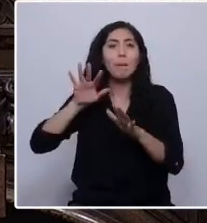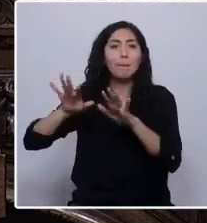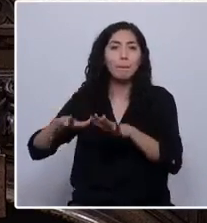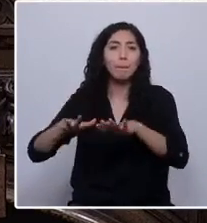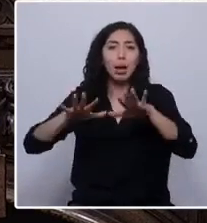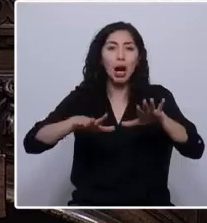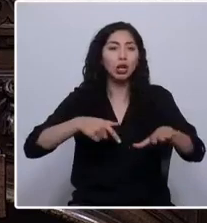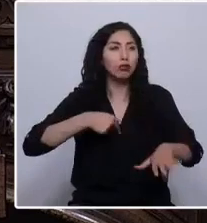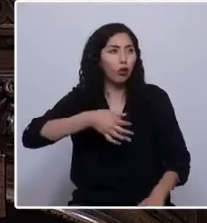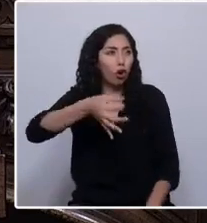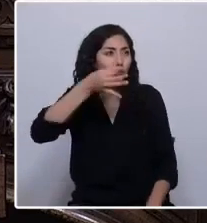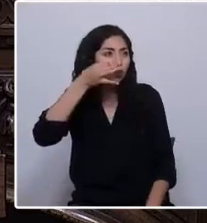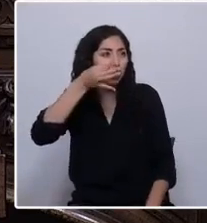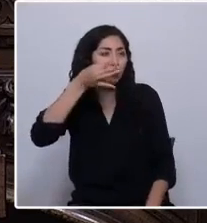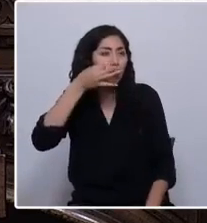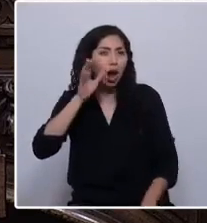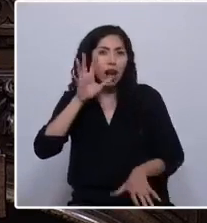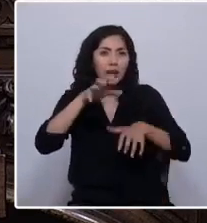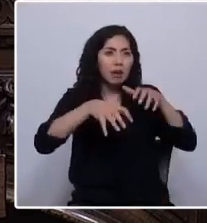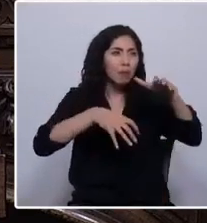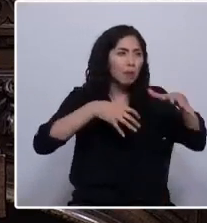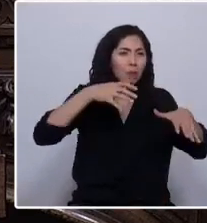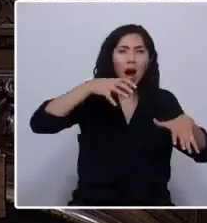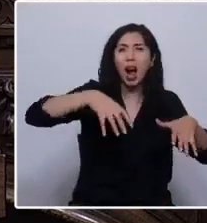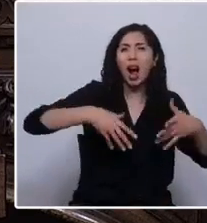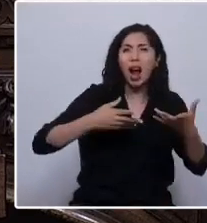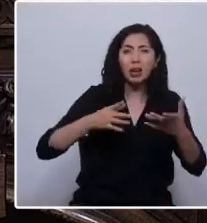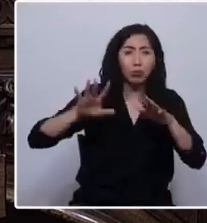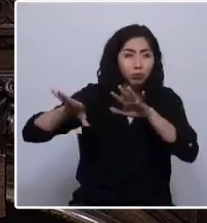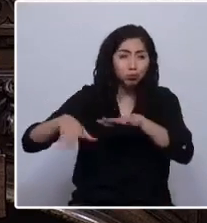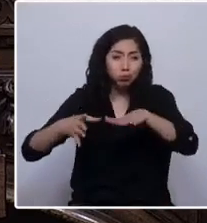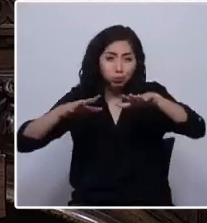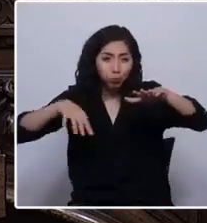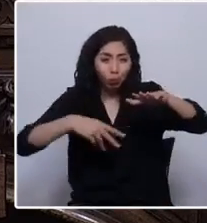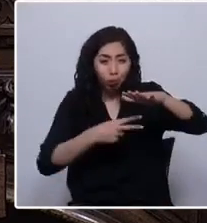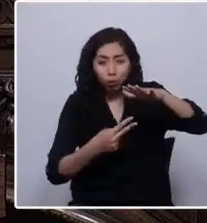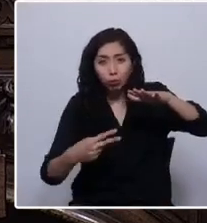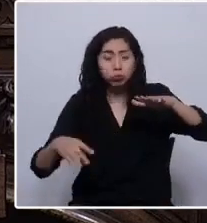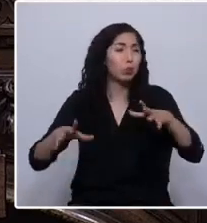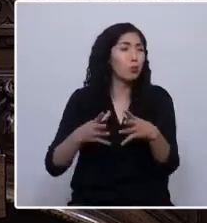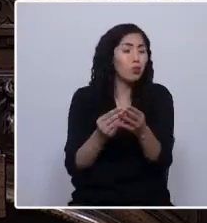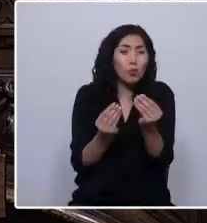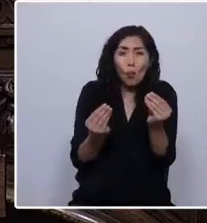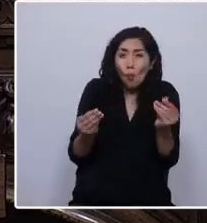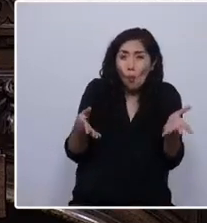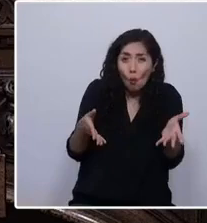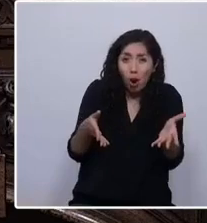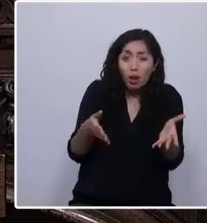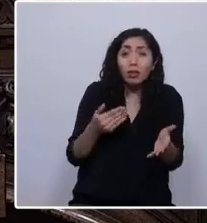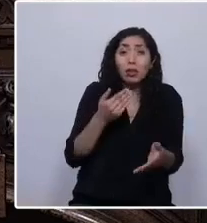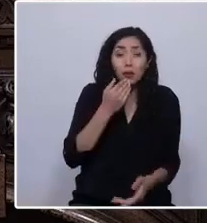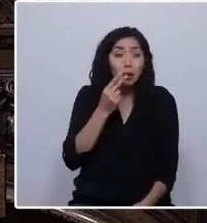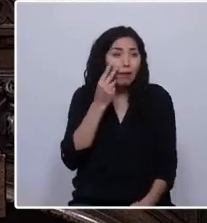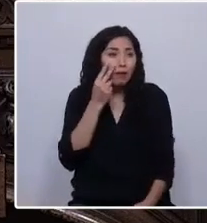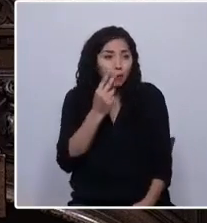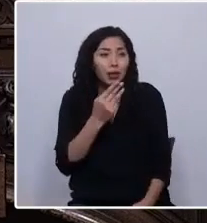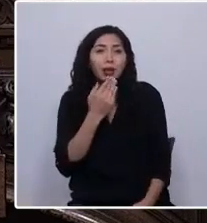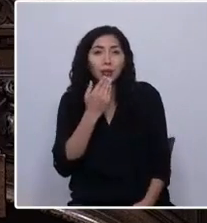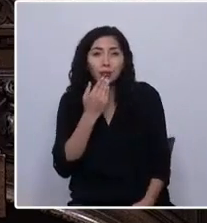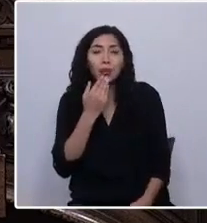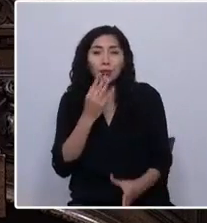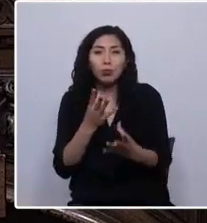reproducirse, lobos marinos, focas, nutrias, patos y huemules, pero también vi nuestra gente mermar,